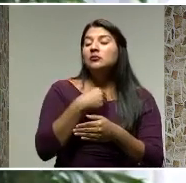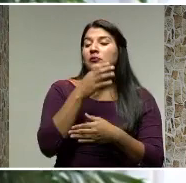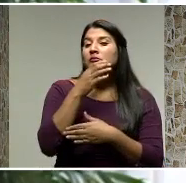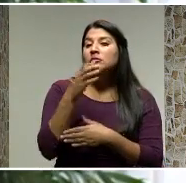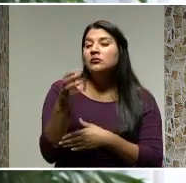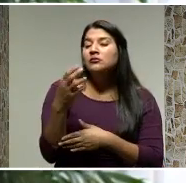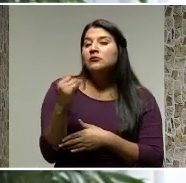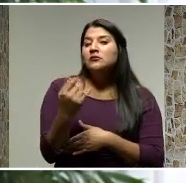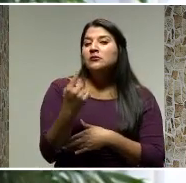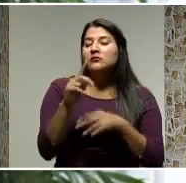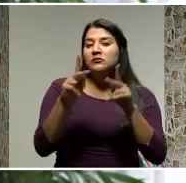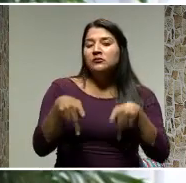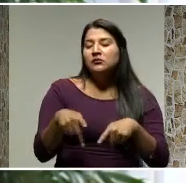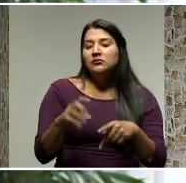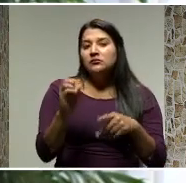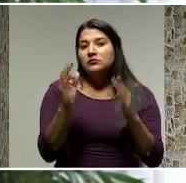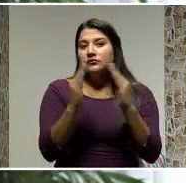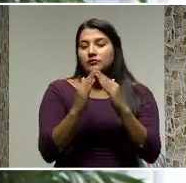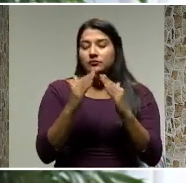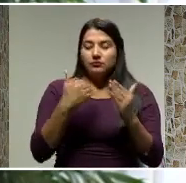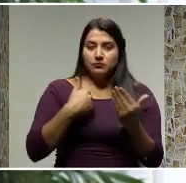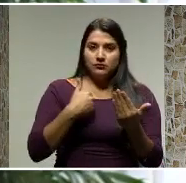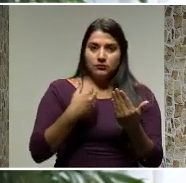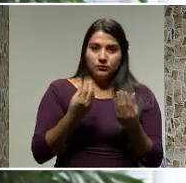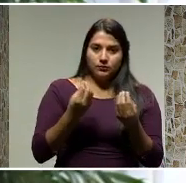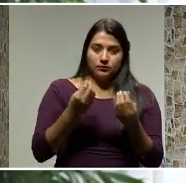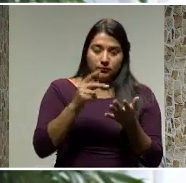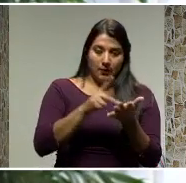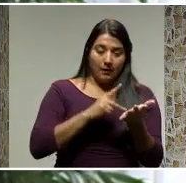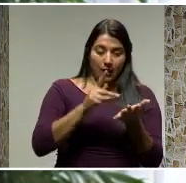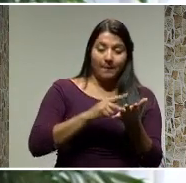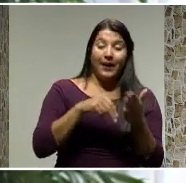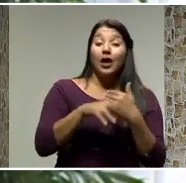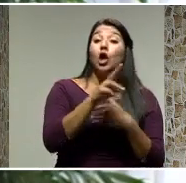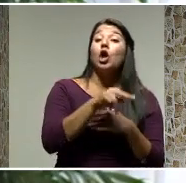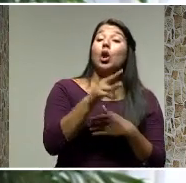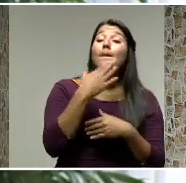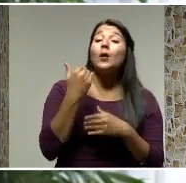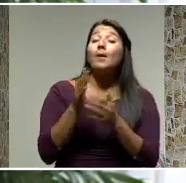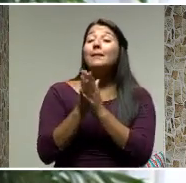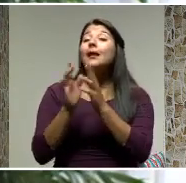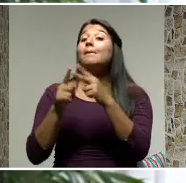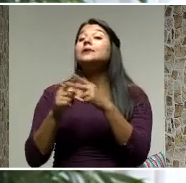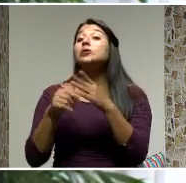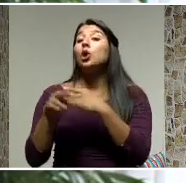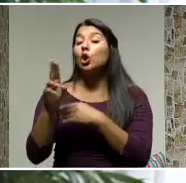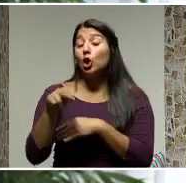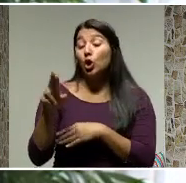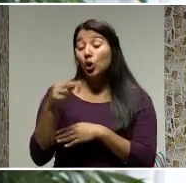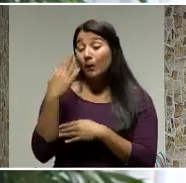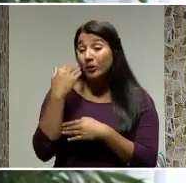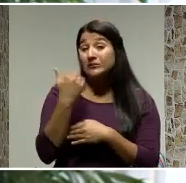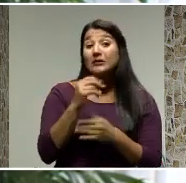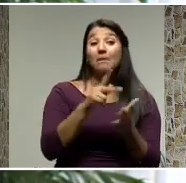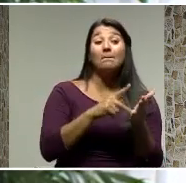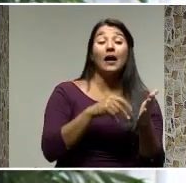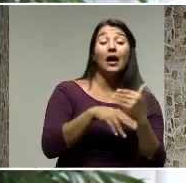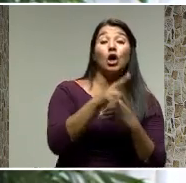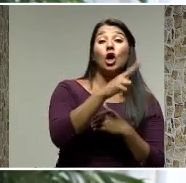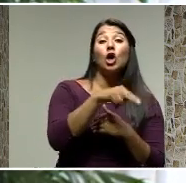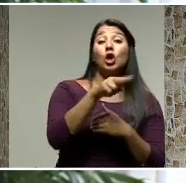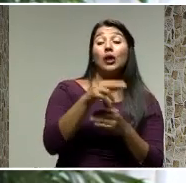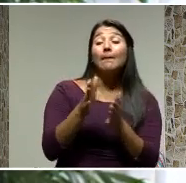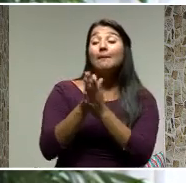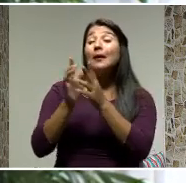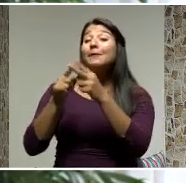una persona o un hogar tiene la mayoría de sus ingresos en colones, se endeuda en colones, porque implica un riesgo cambiario. Muchas veces las